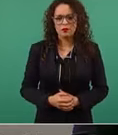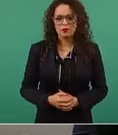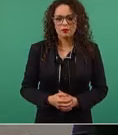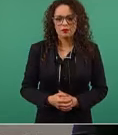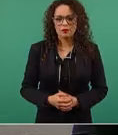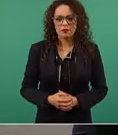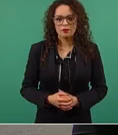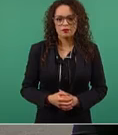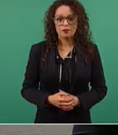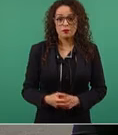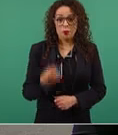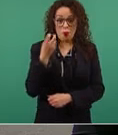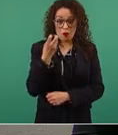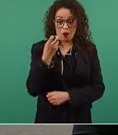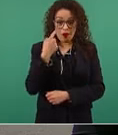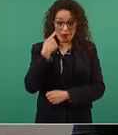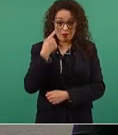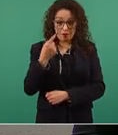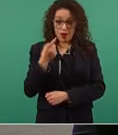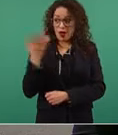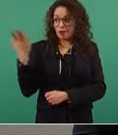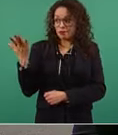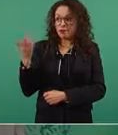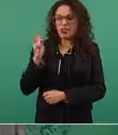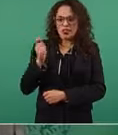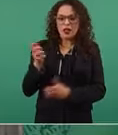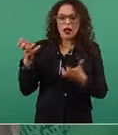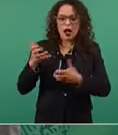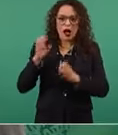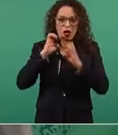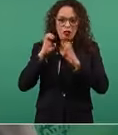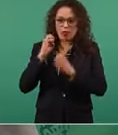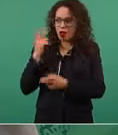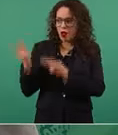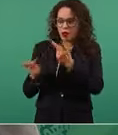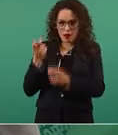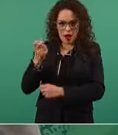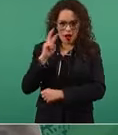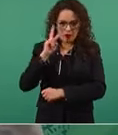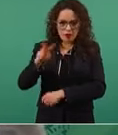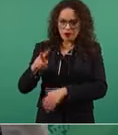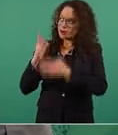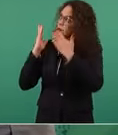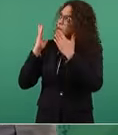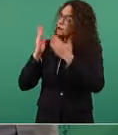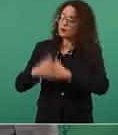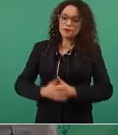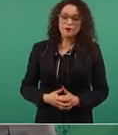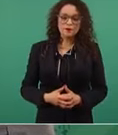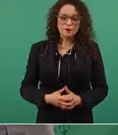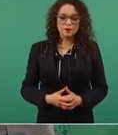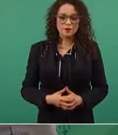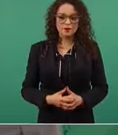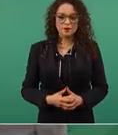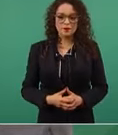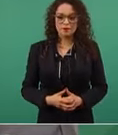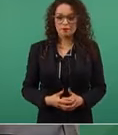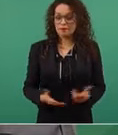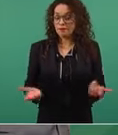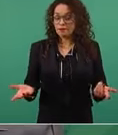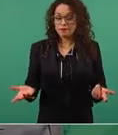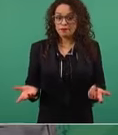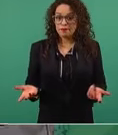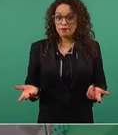porque si